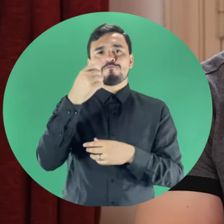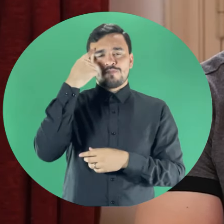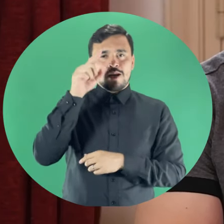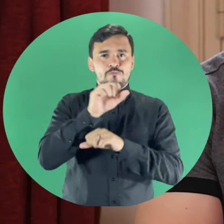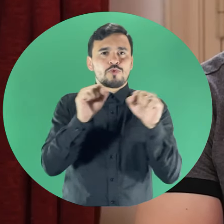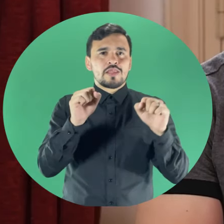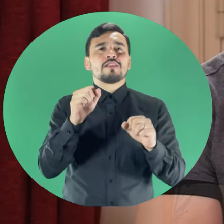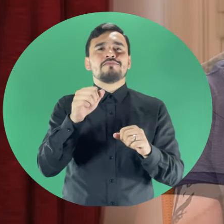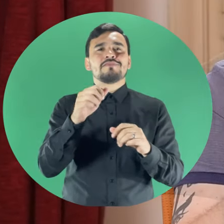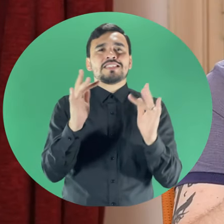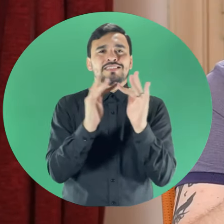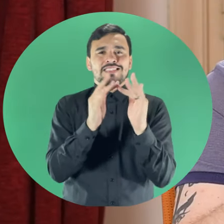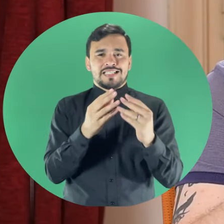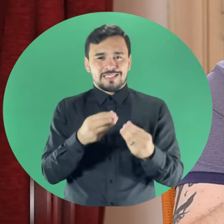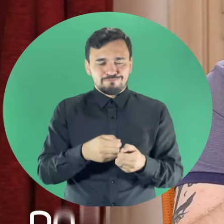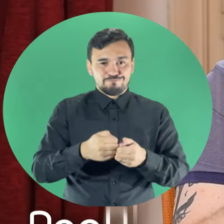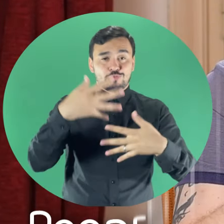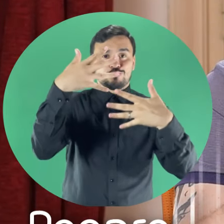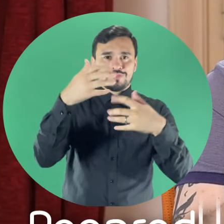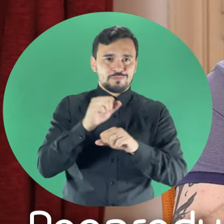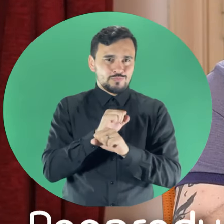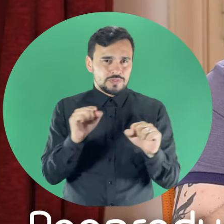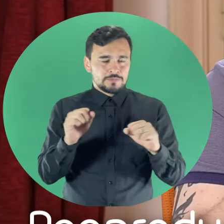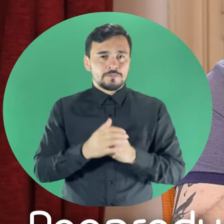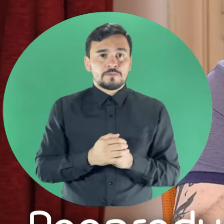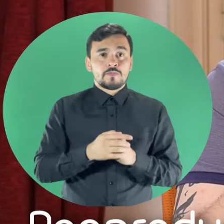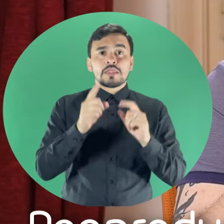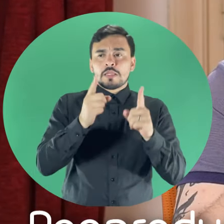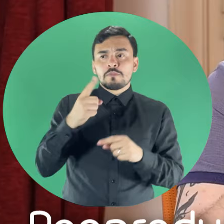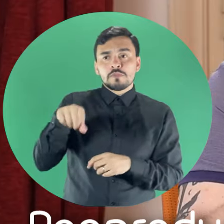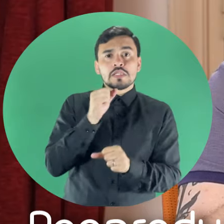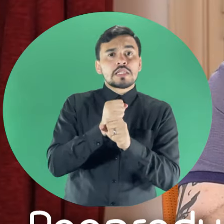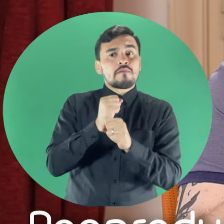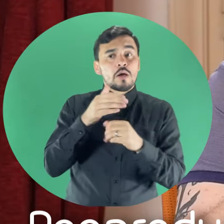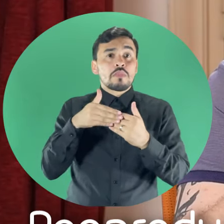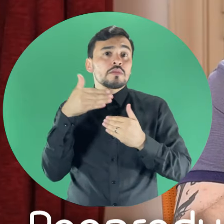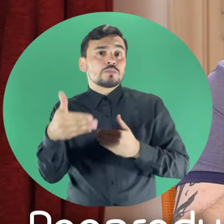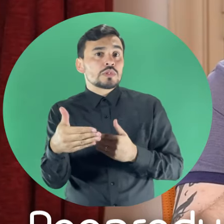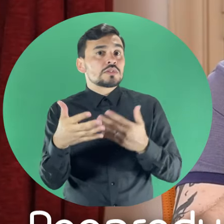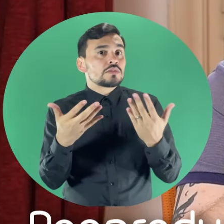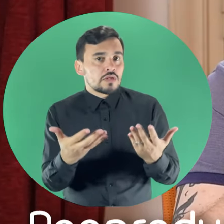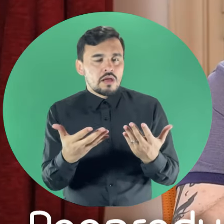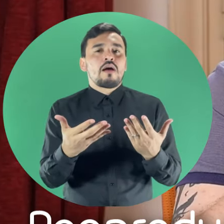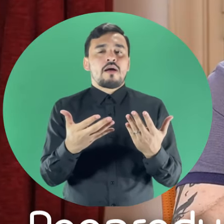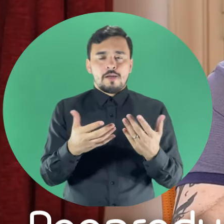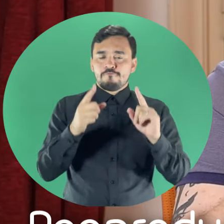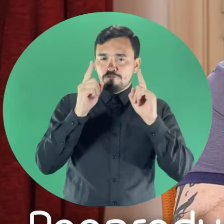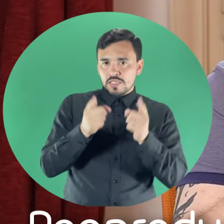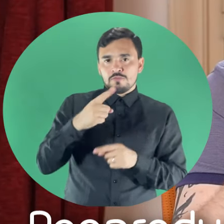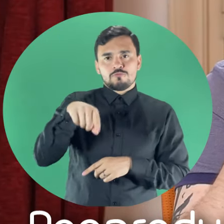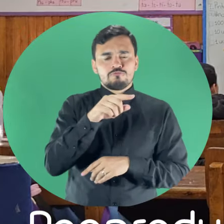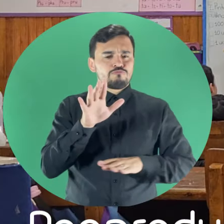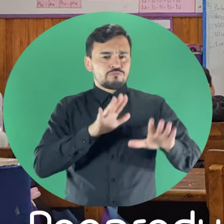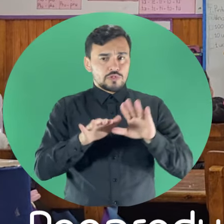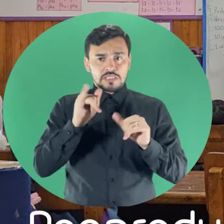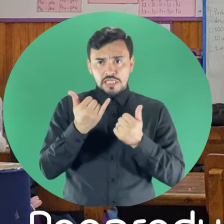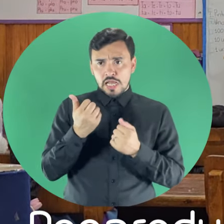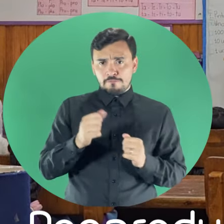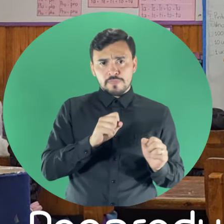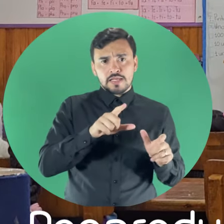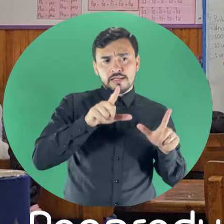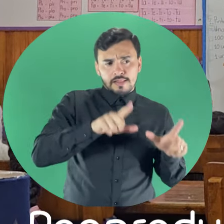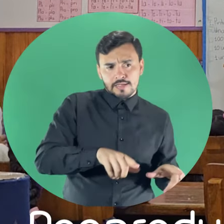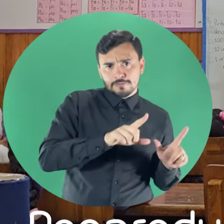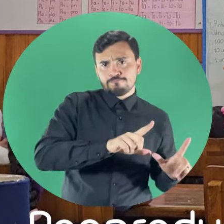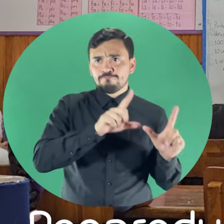versión digital. El trabajo de postproducción es justamente eso, ahí mismo también, una vez que vamos cargando las